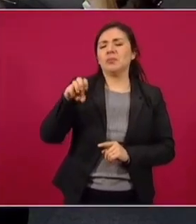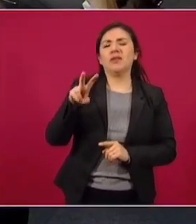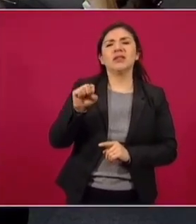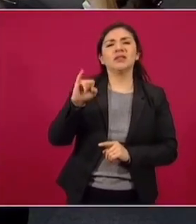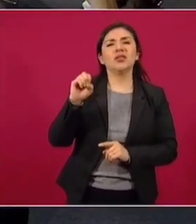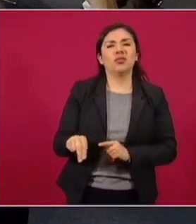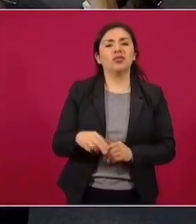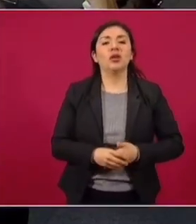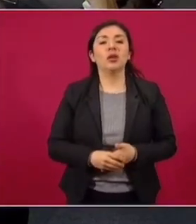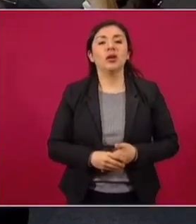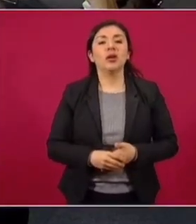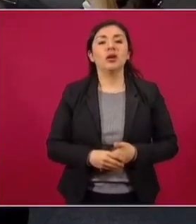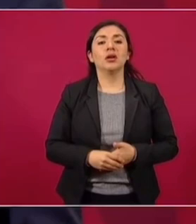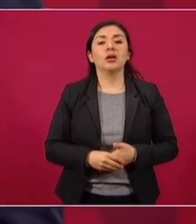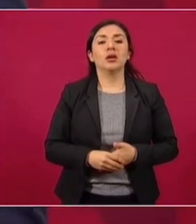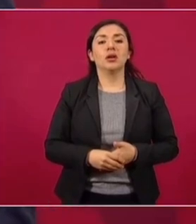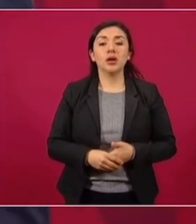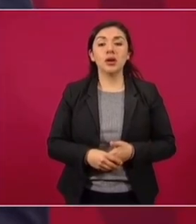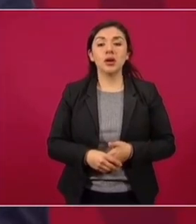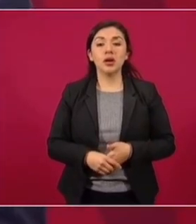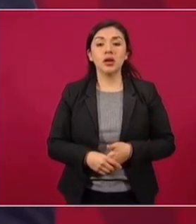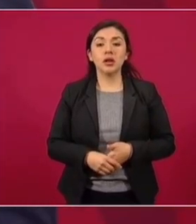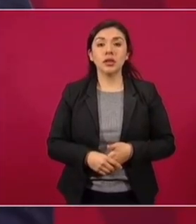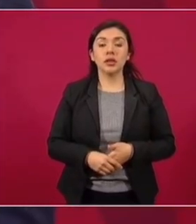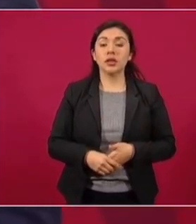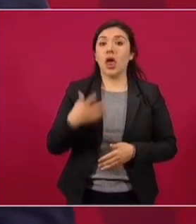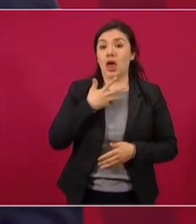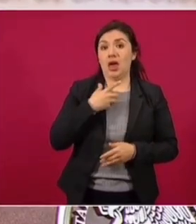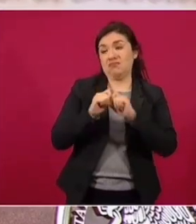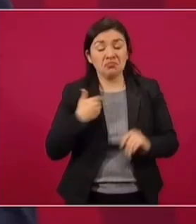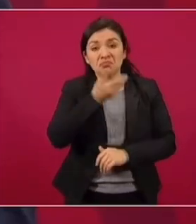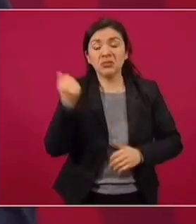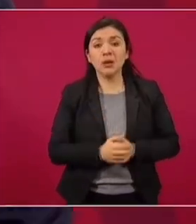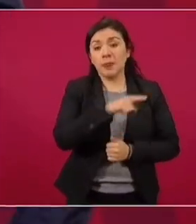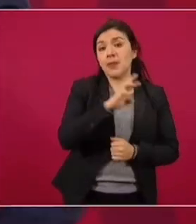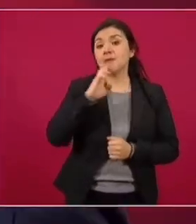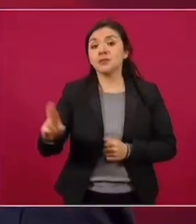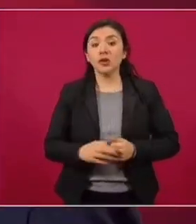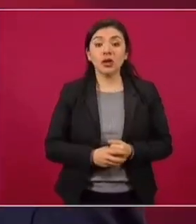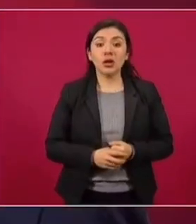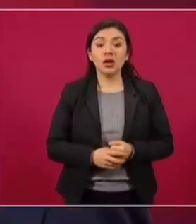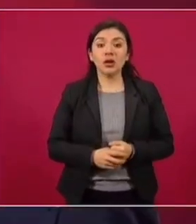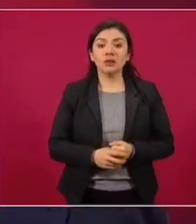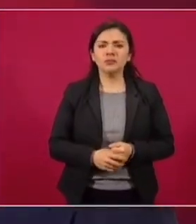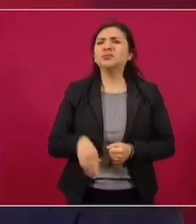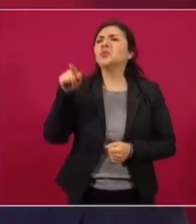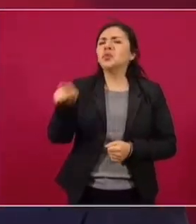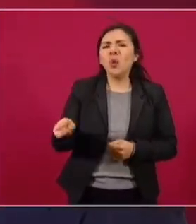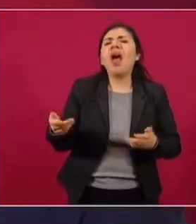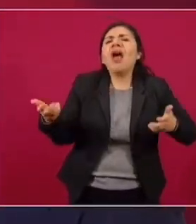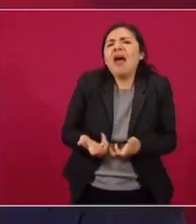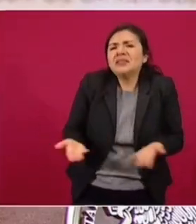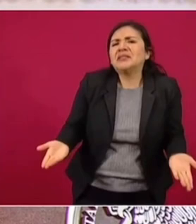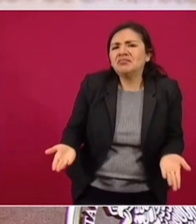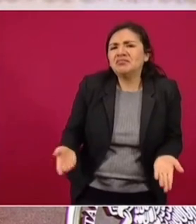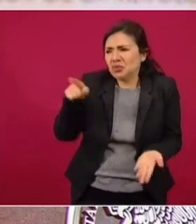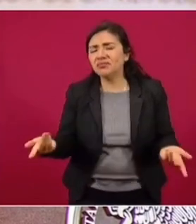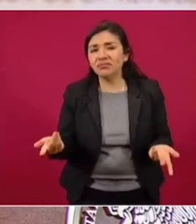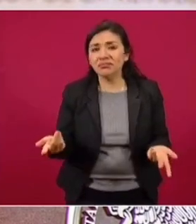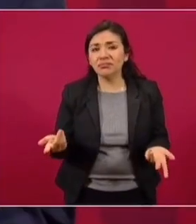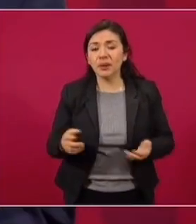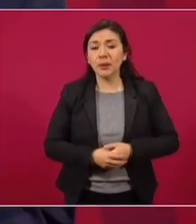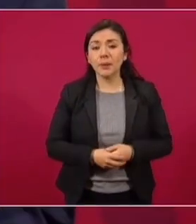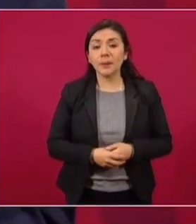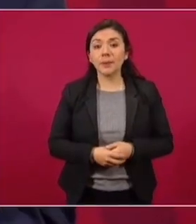uno de que está pidiendo que dé a conocer cuánto gana. Y le contestó otro sobre qué hacía él, qué había hecho él.